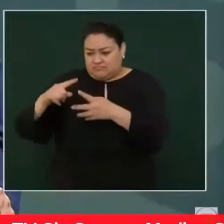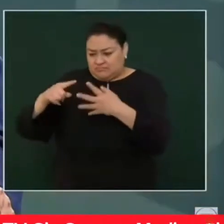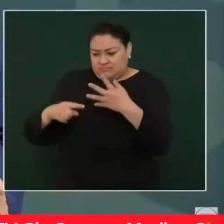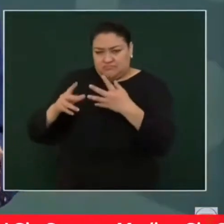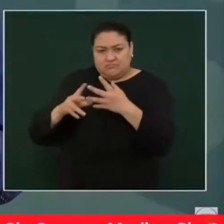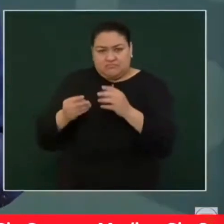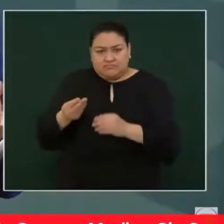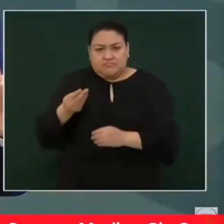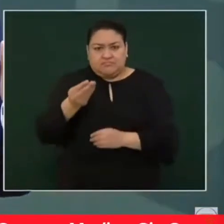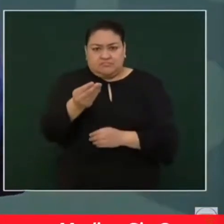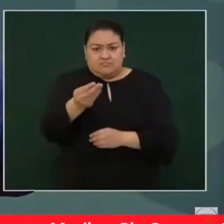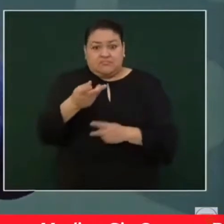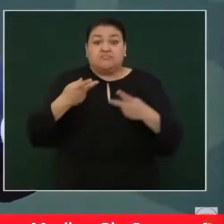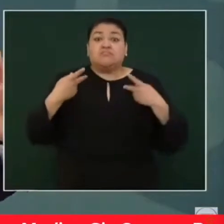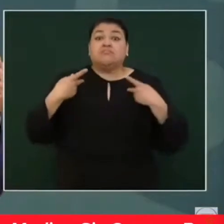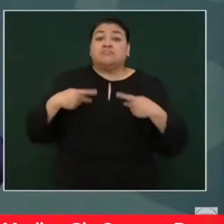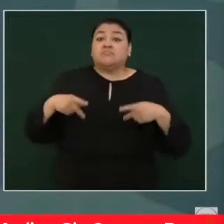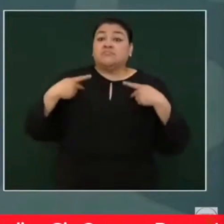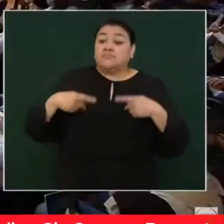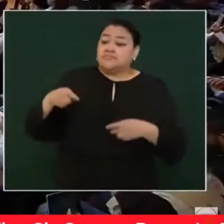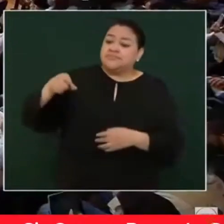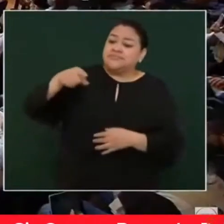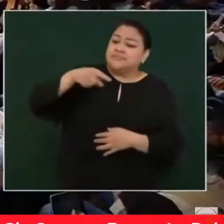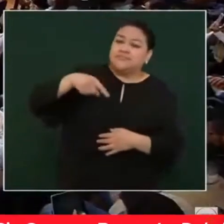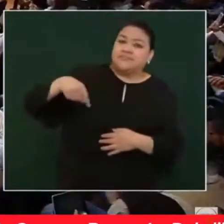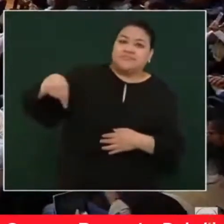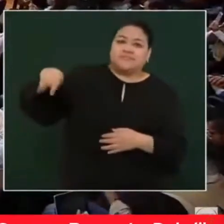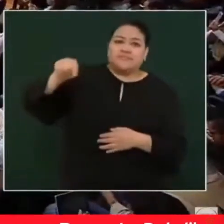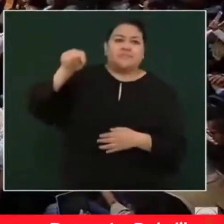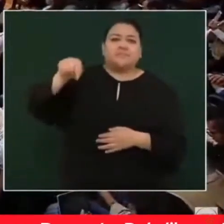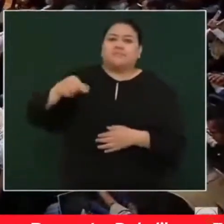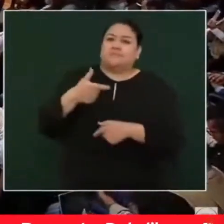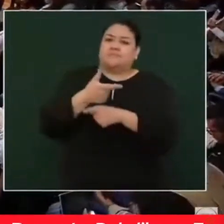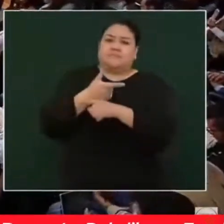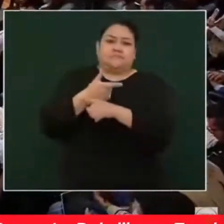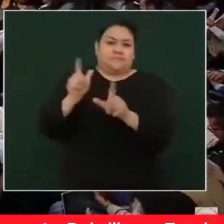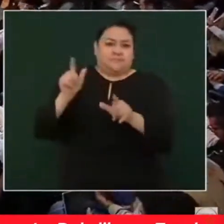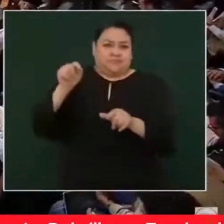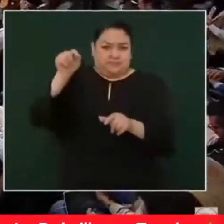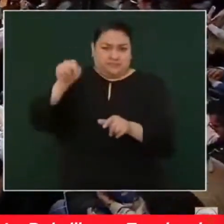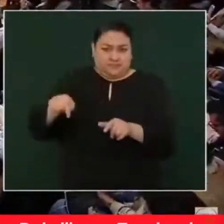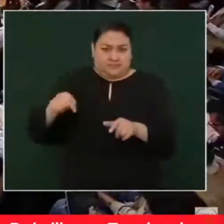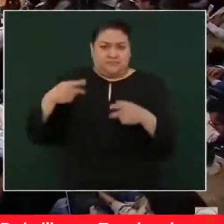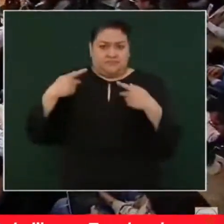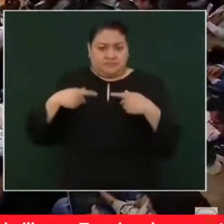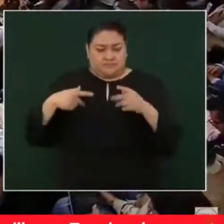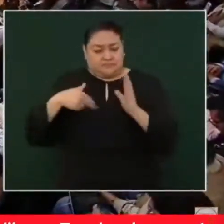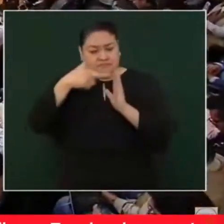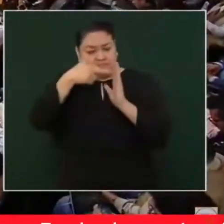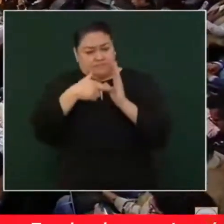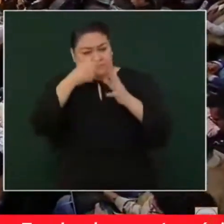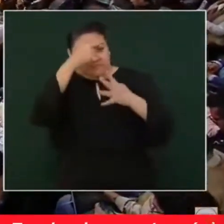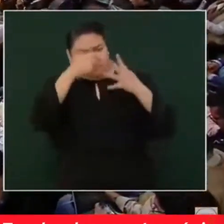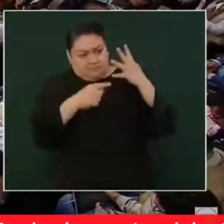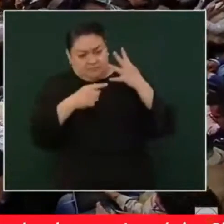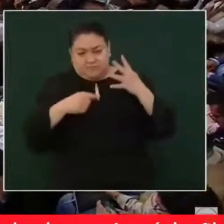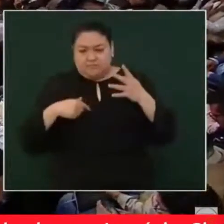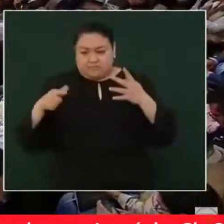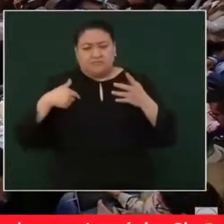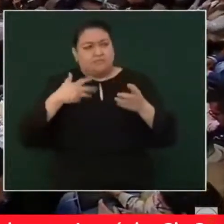cualquier persona cumpliendo ciertos requisitos